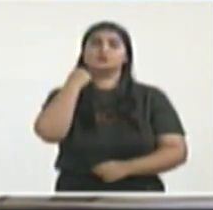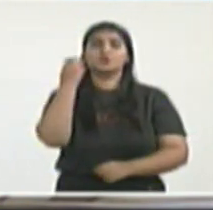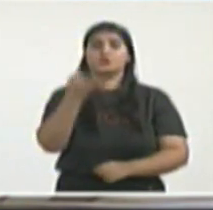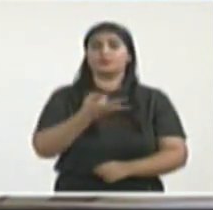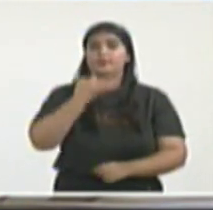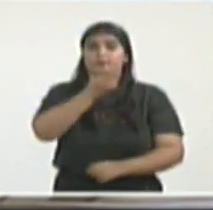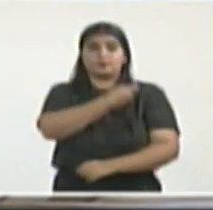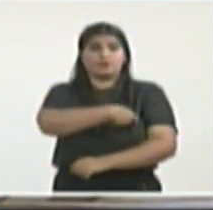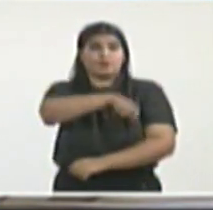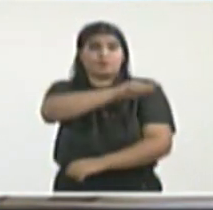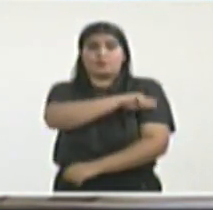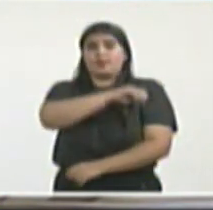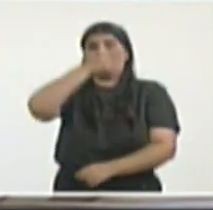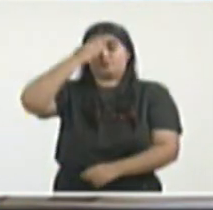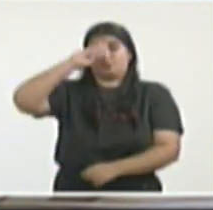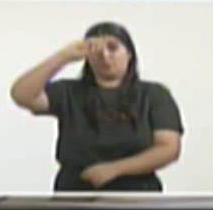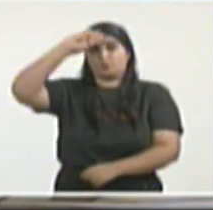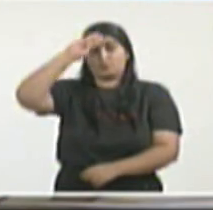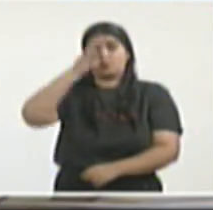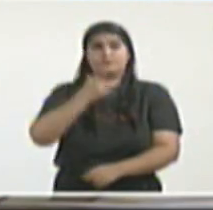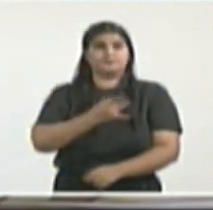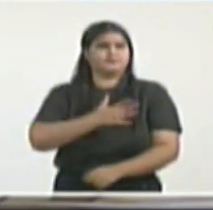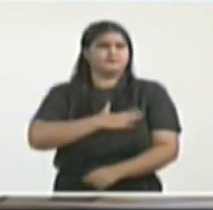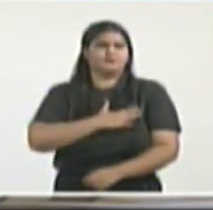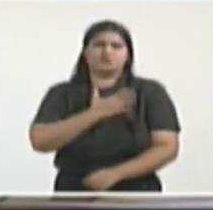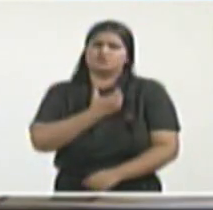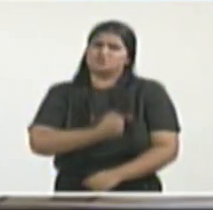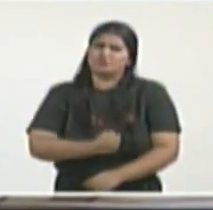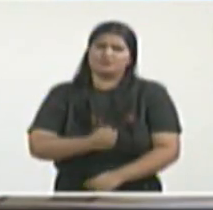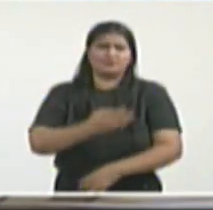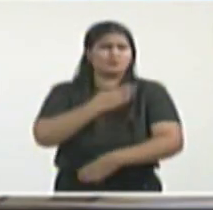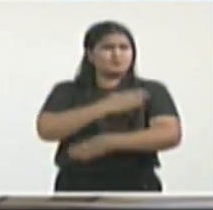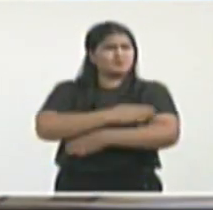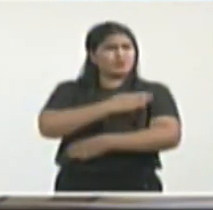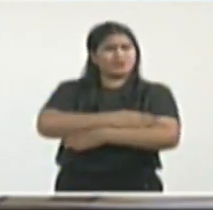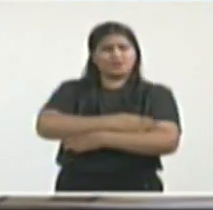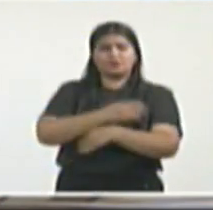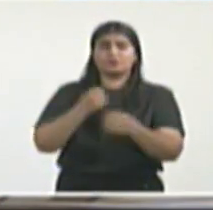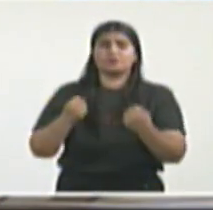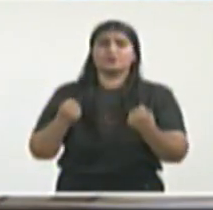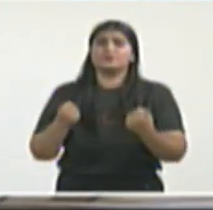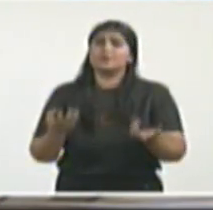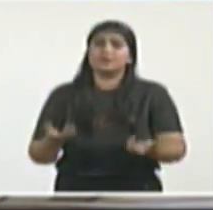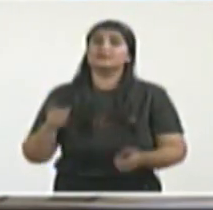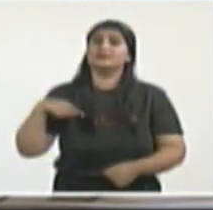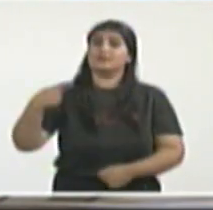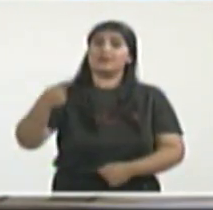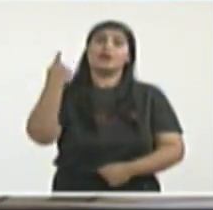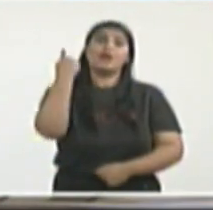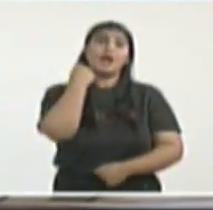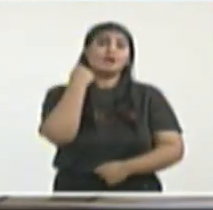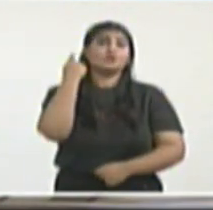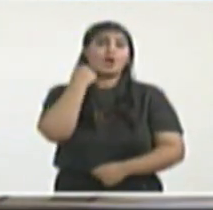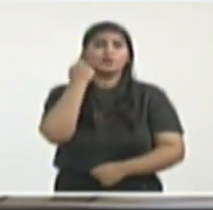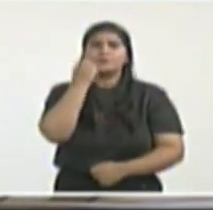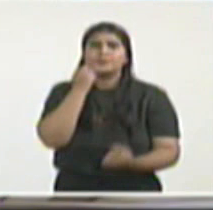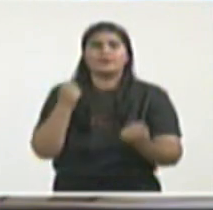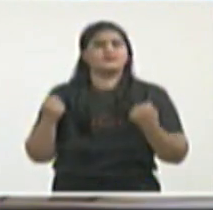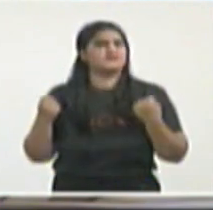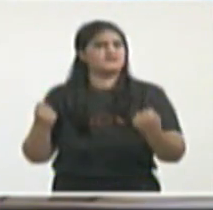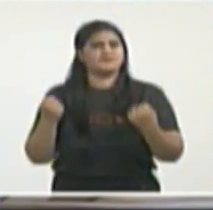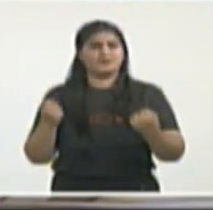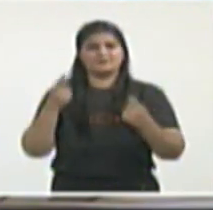bloqueo intensificado de una calidad distinta, más dirigido a dañar con